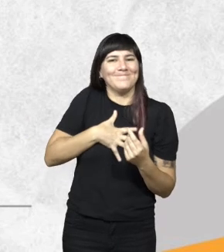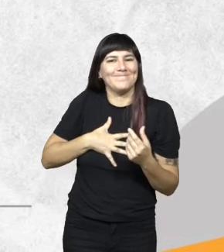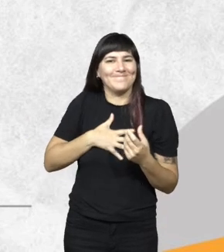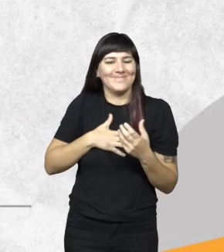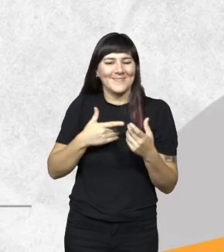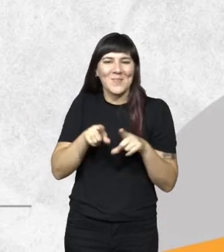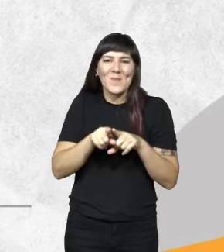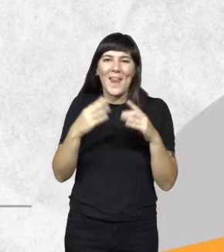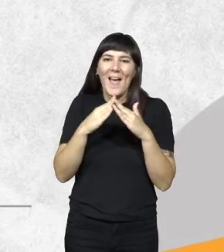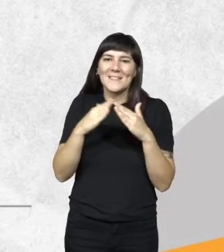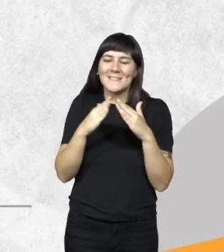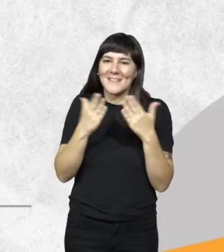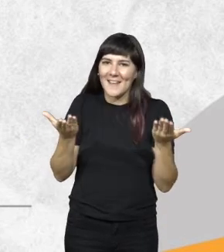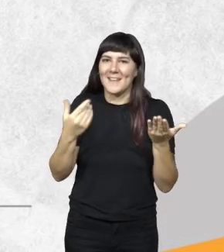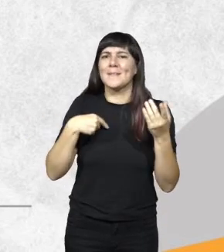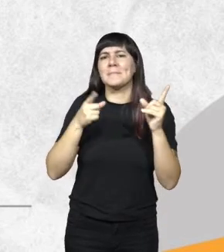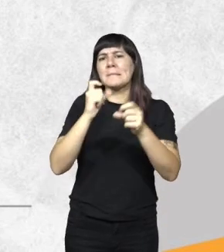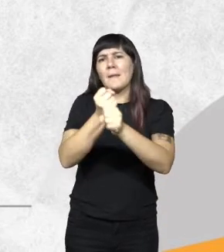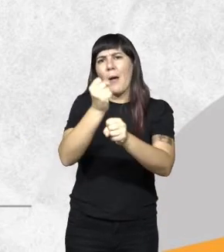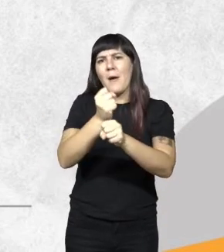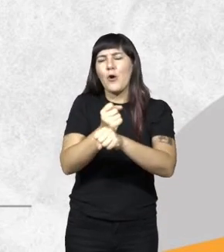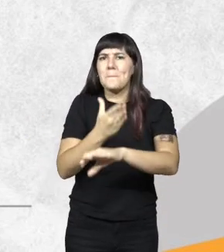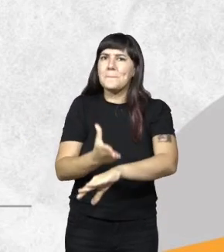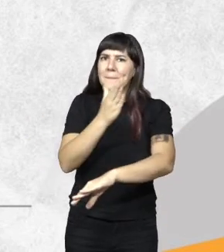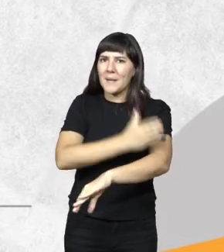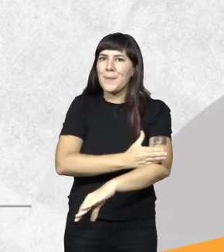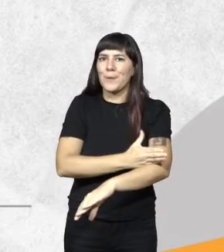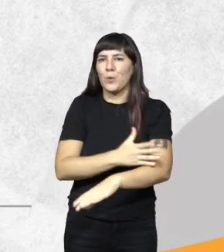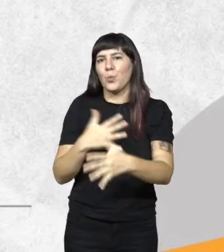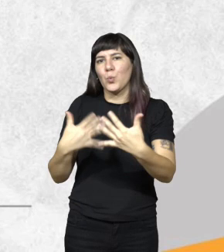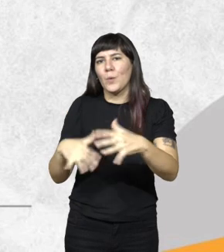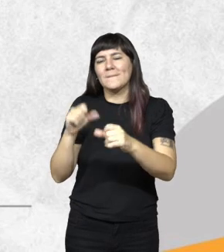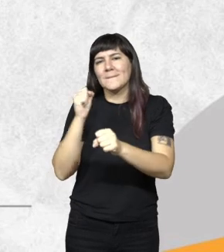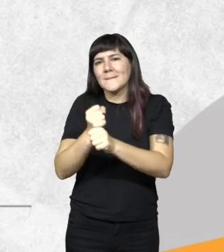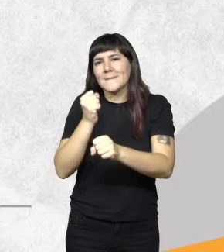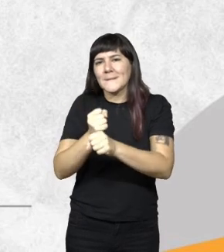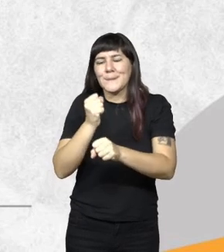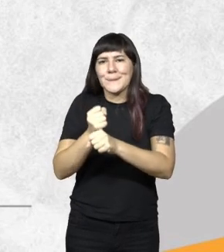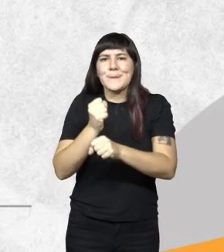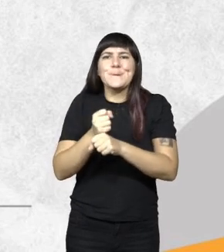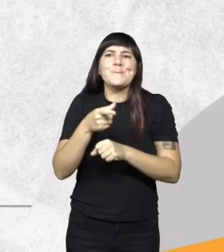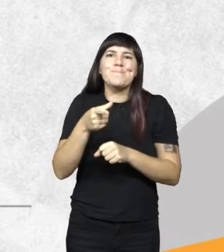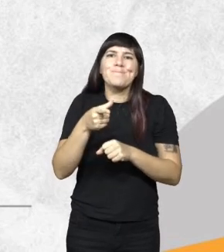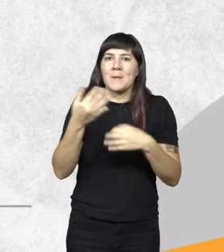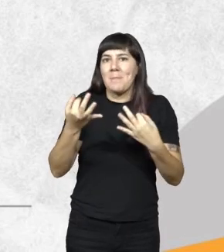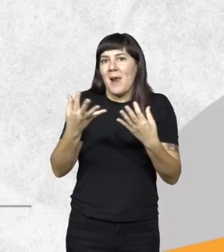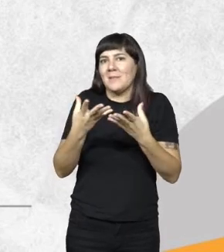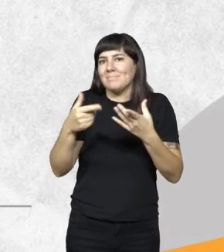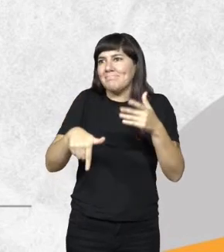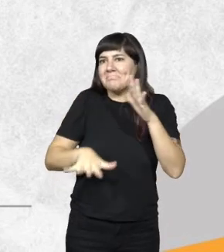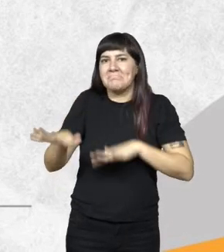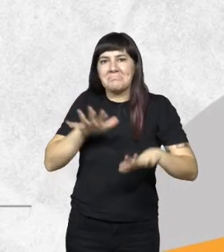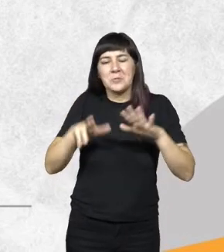casa y por todo el trabajo previo que significa realizar y concretar un congreso de estas